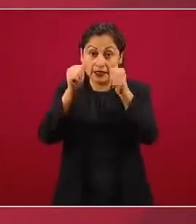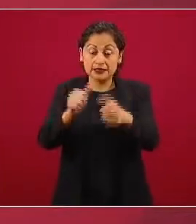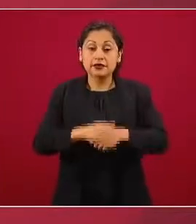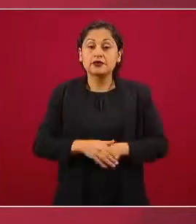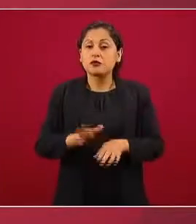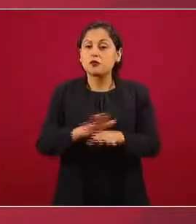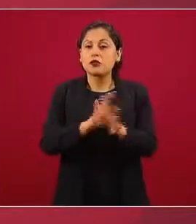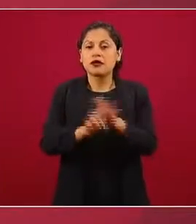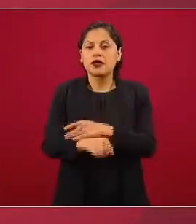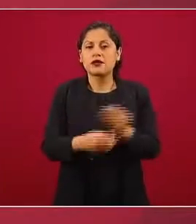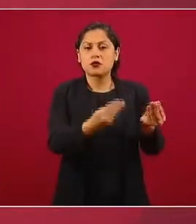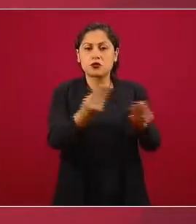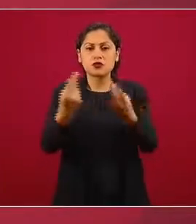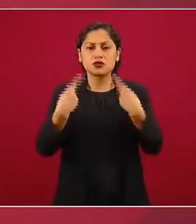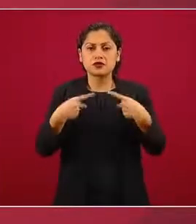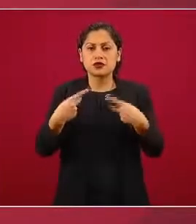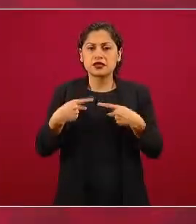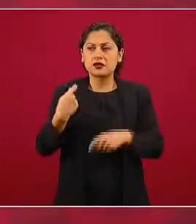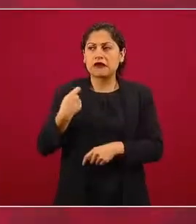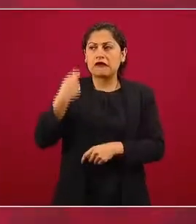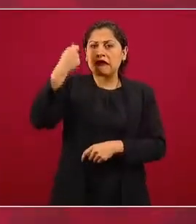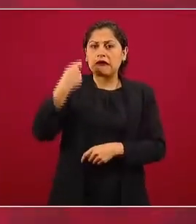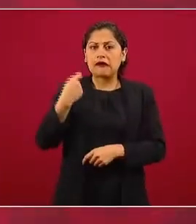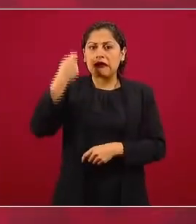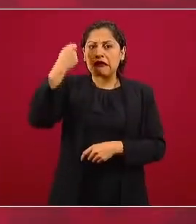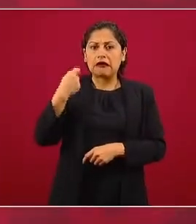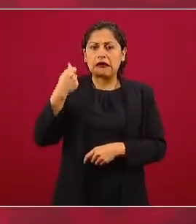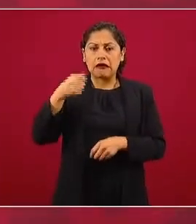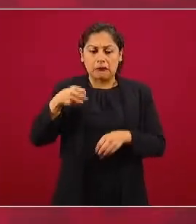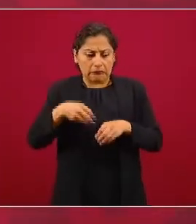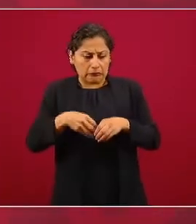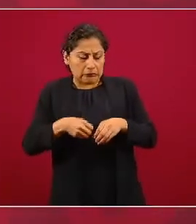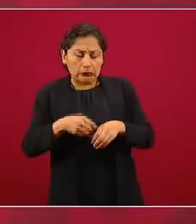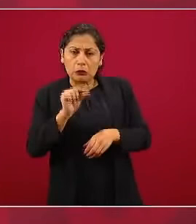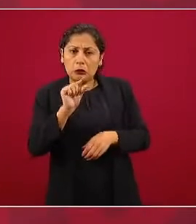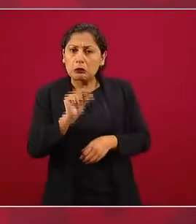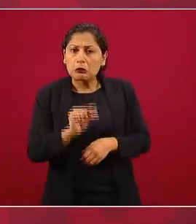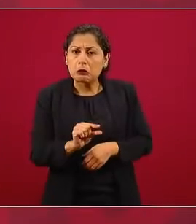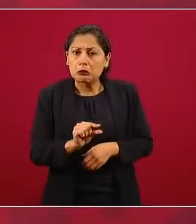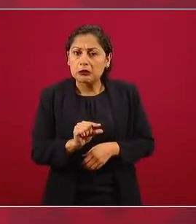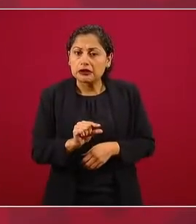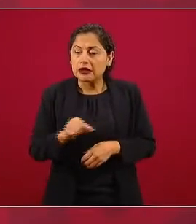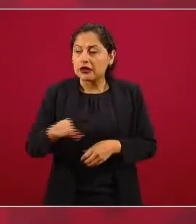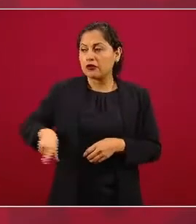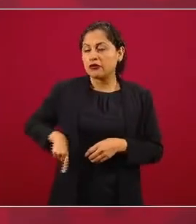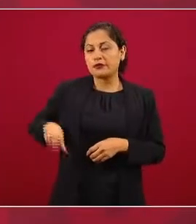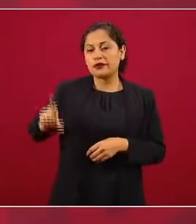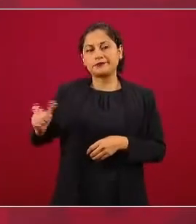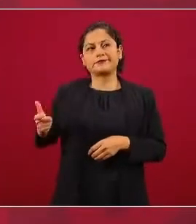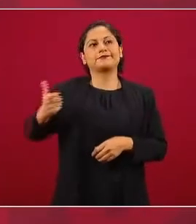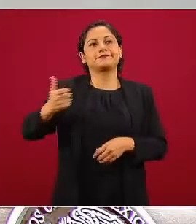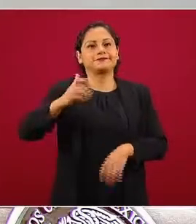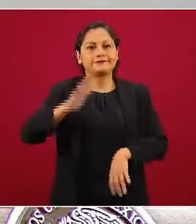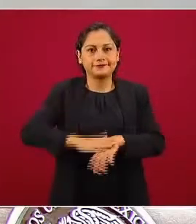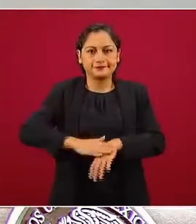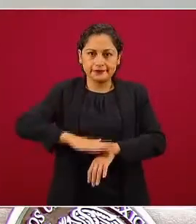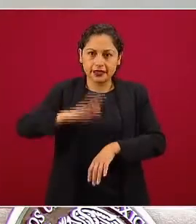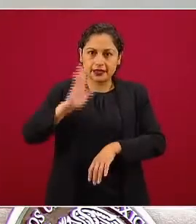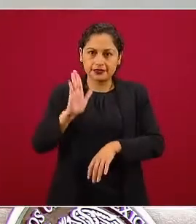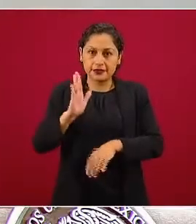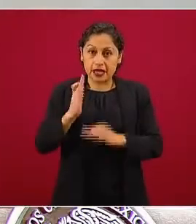mayoría no alcanza ni siquiera el salario mínimo, entonces el gobierno tiene que poner la diferencia. No habrá la presión para este gobierno, es para los siguientes.